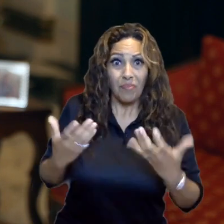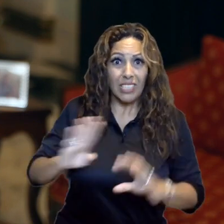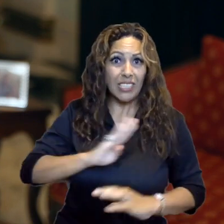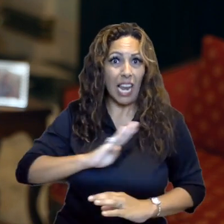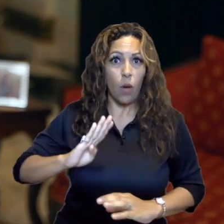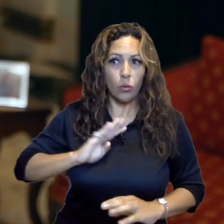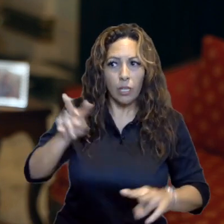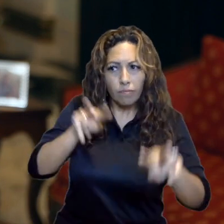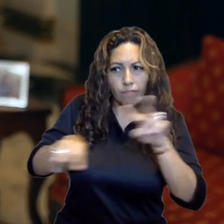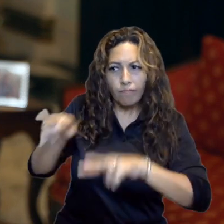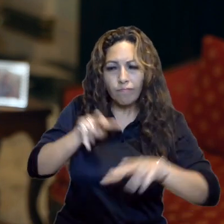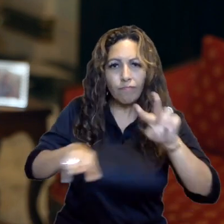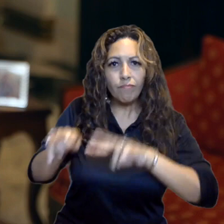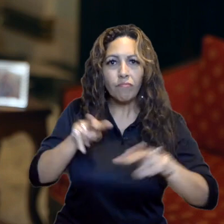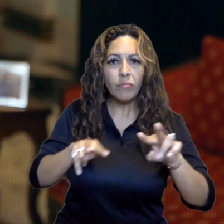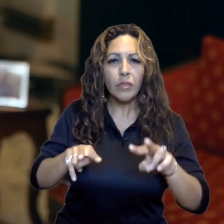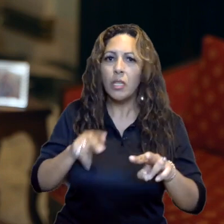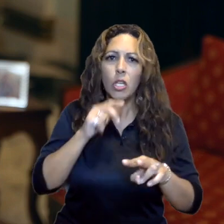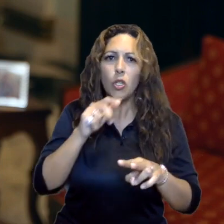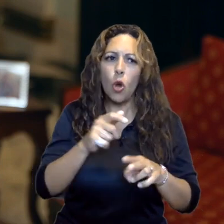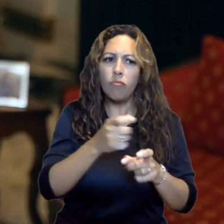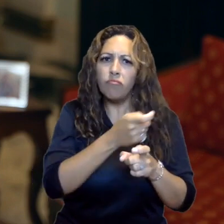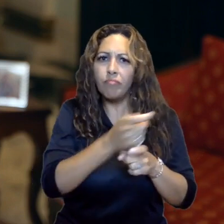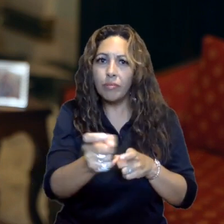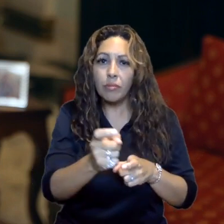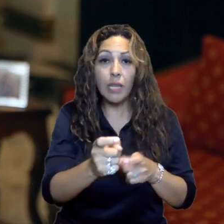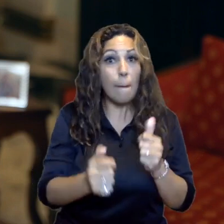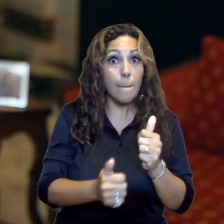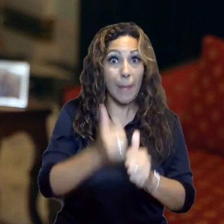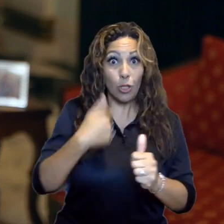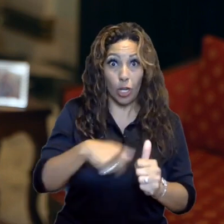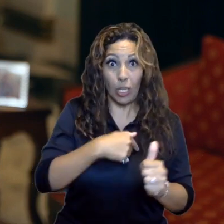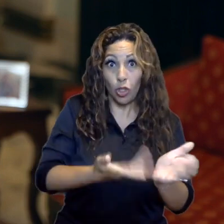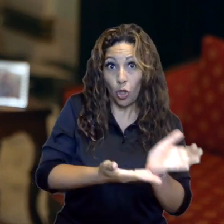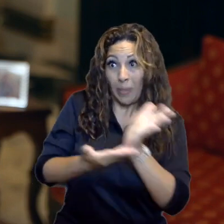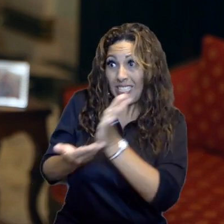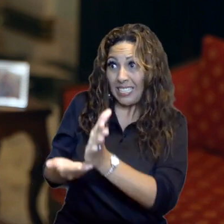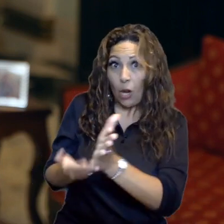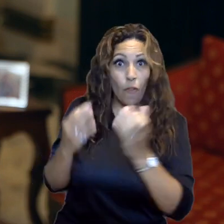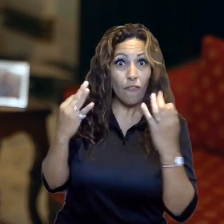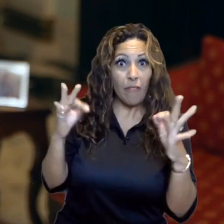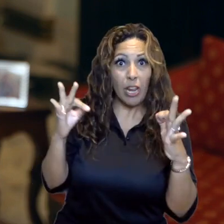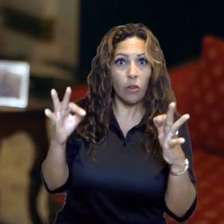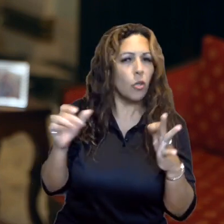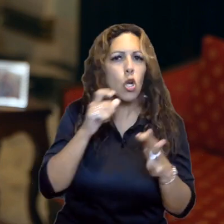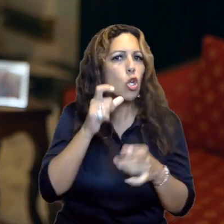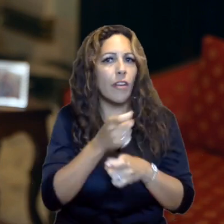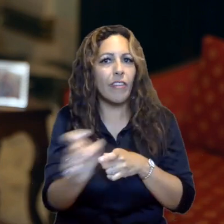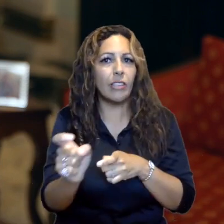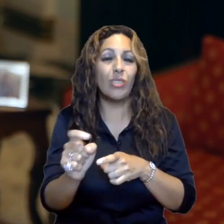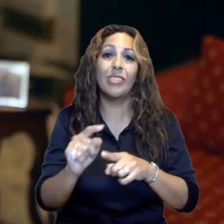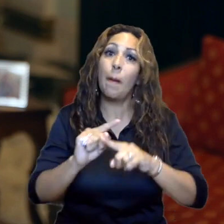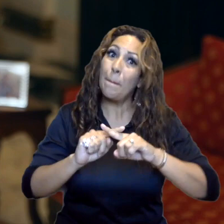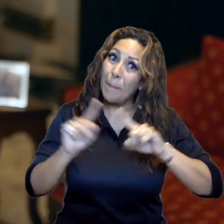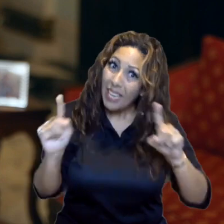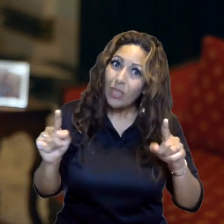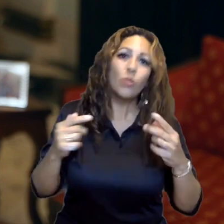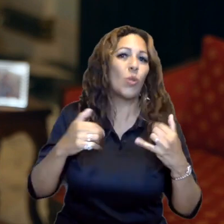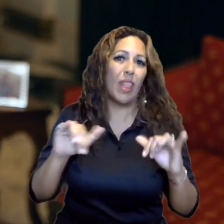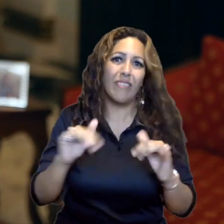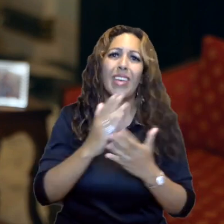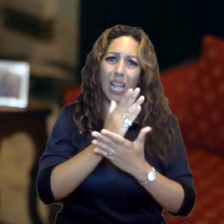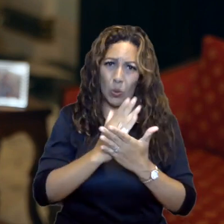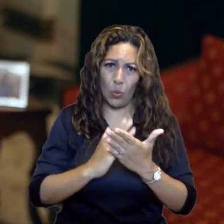Supervisión a nuestro presupuesto no afectaron la mayoría de las iniciativas que le presentamos desde febrero. Sin embargo,